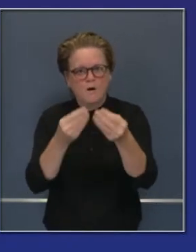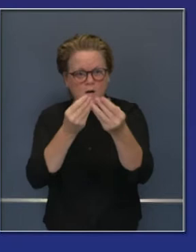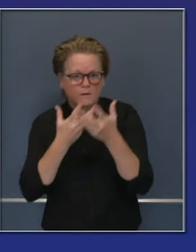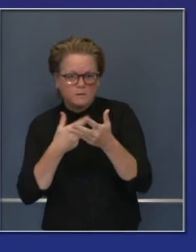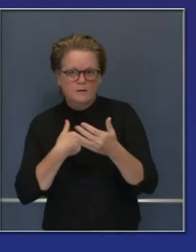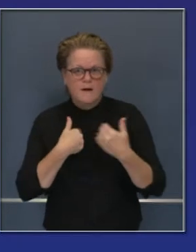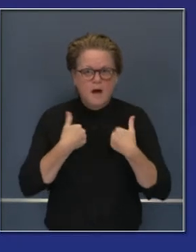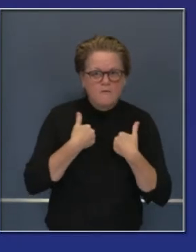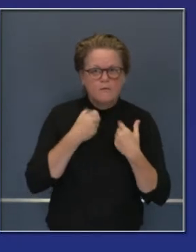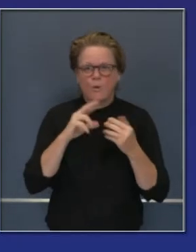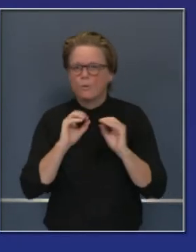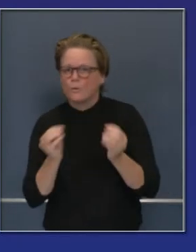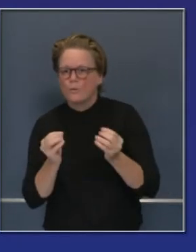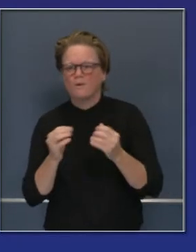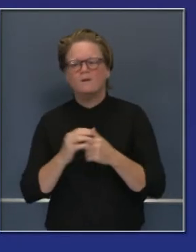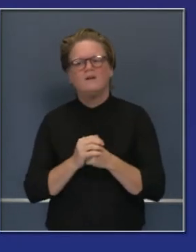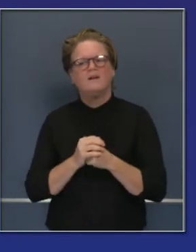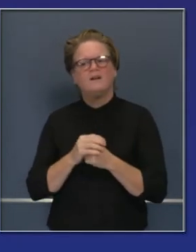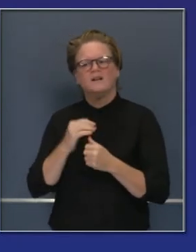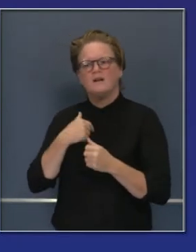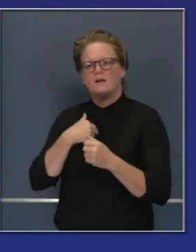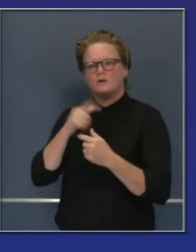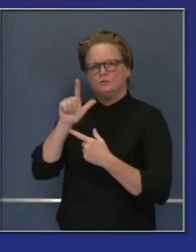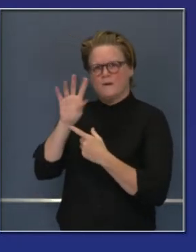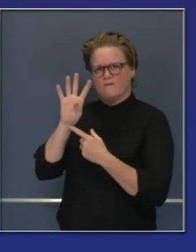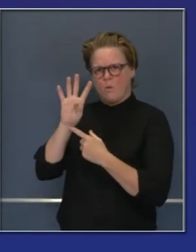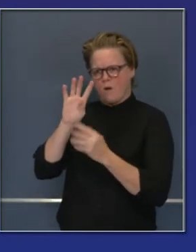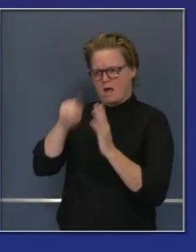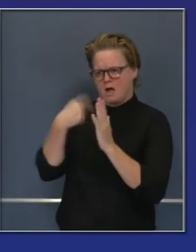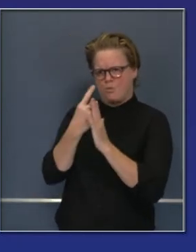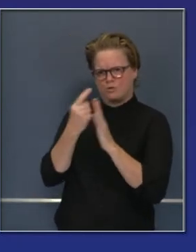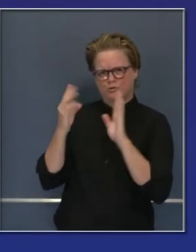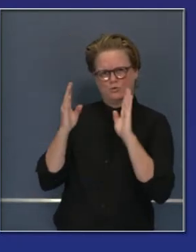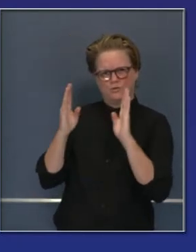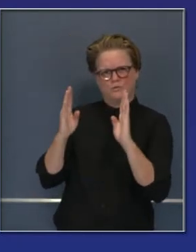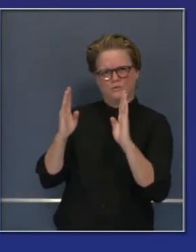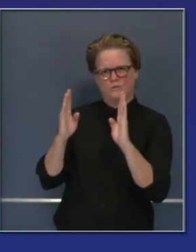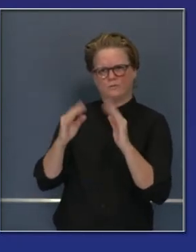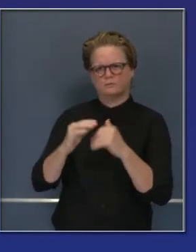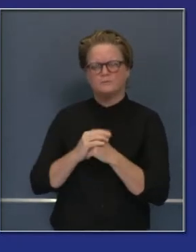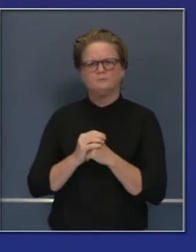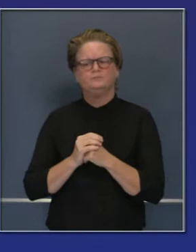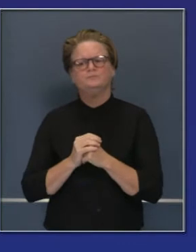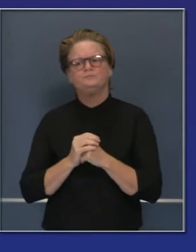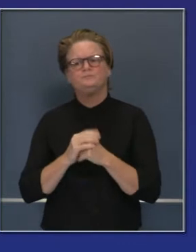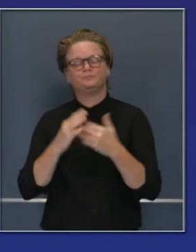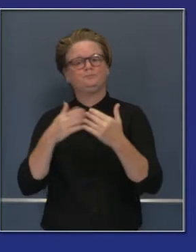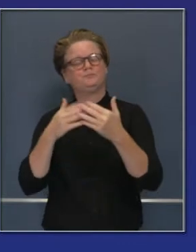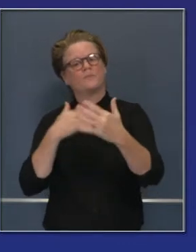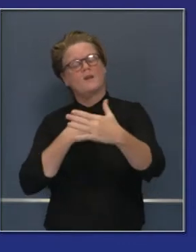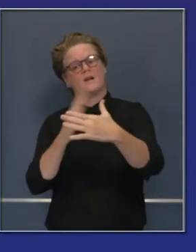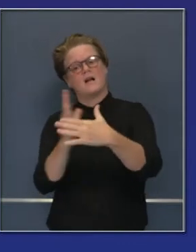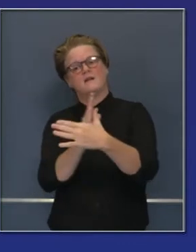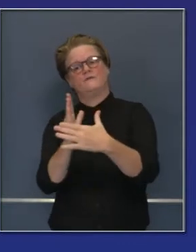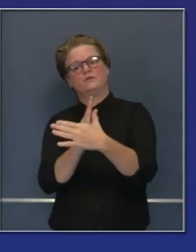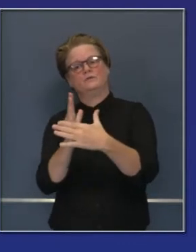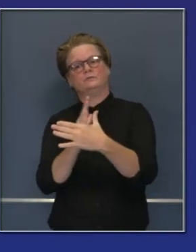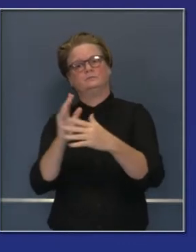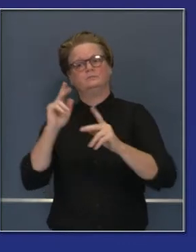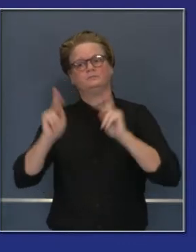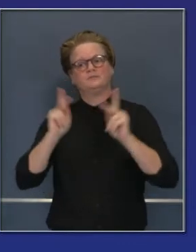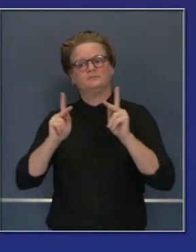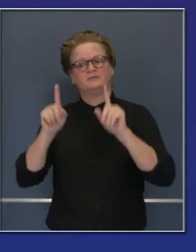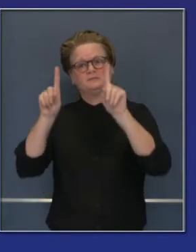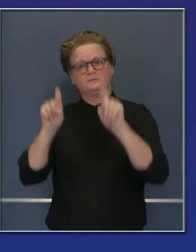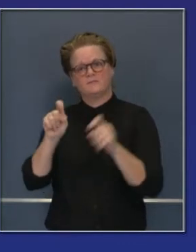dentro de las primeras 48 horas después de que se da la prueba que tienen que tener los resultados. Y tenemos un promedio de 164